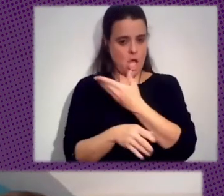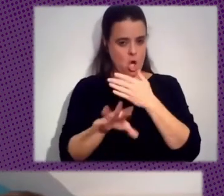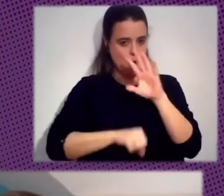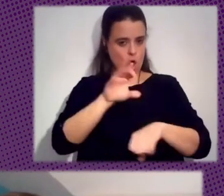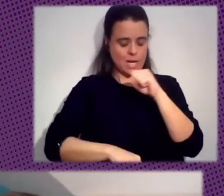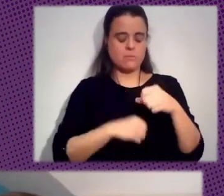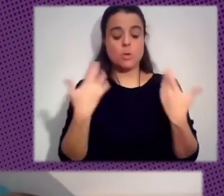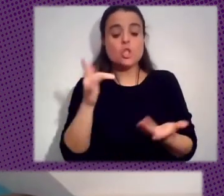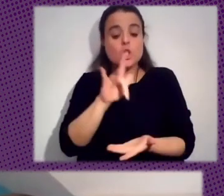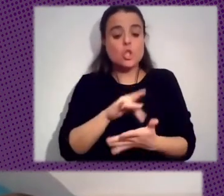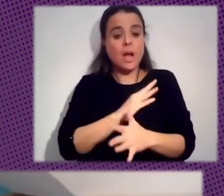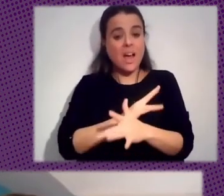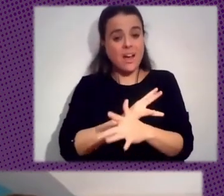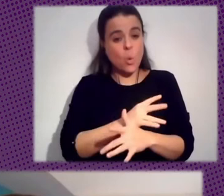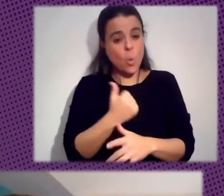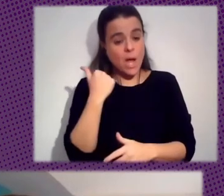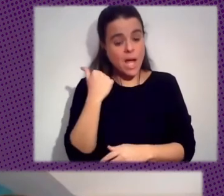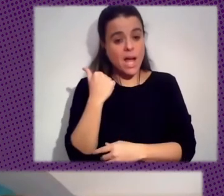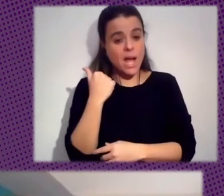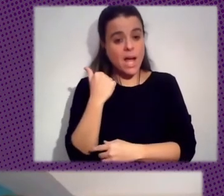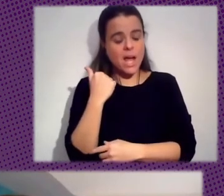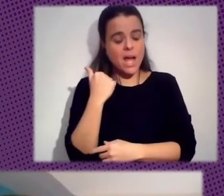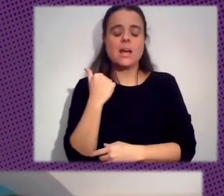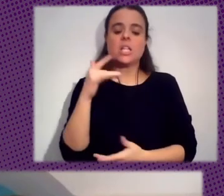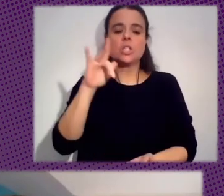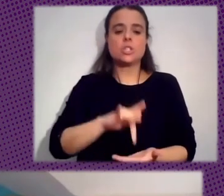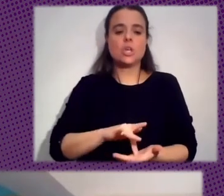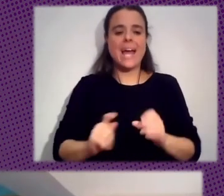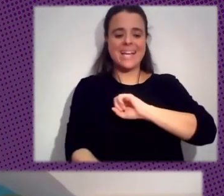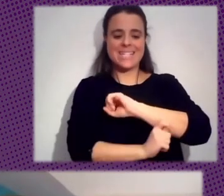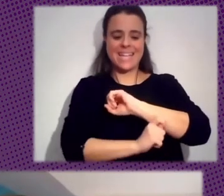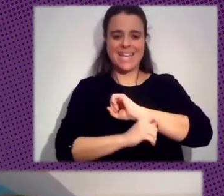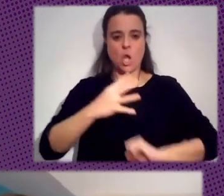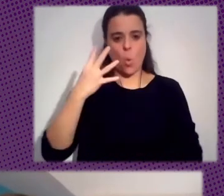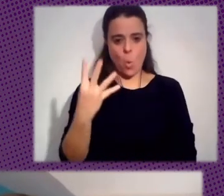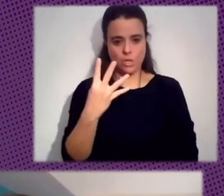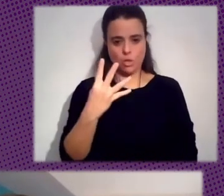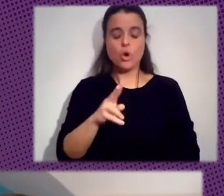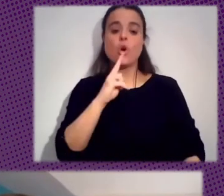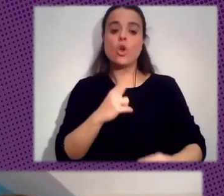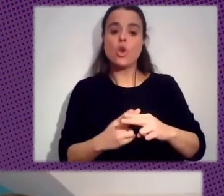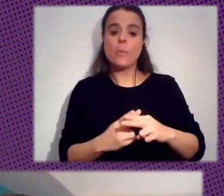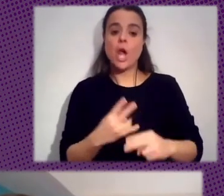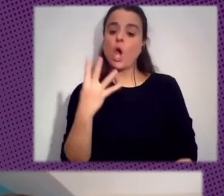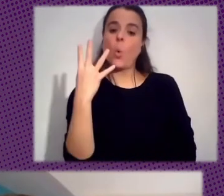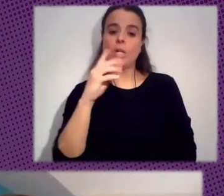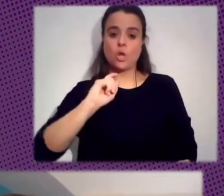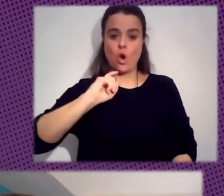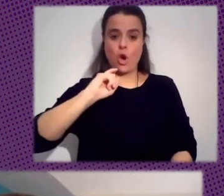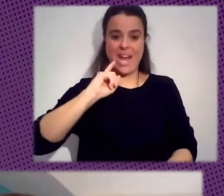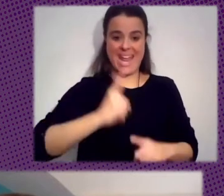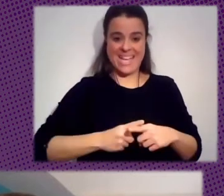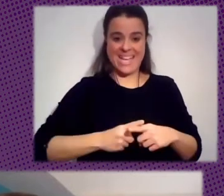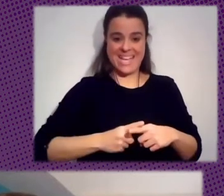Jugamos Estos Juegos Nosotros Tenemos Que Aplicar Cuatro Estrategias Que Se Laman Las Cuatro X Explora Expande Explota